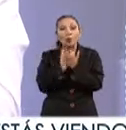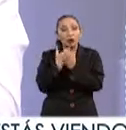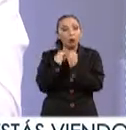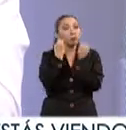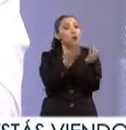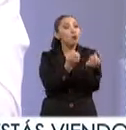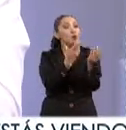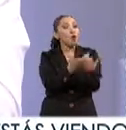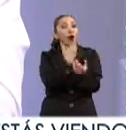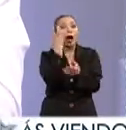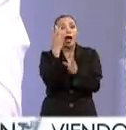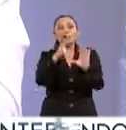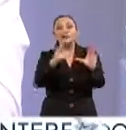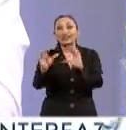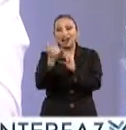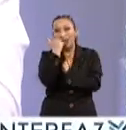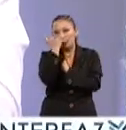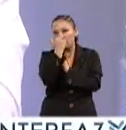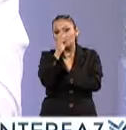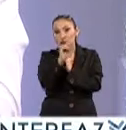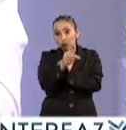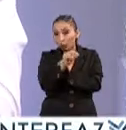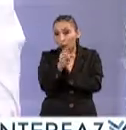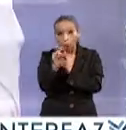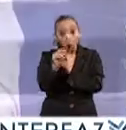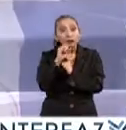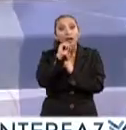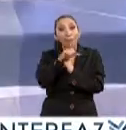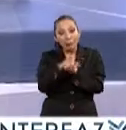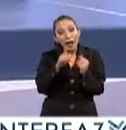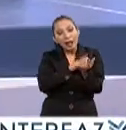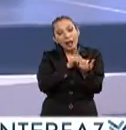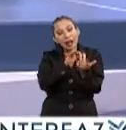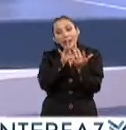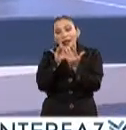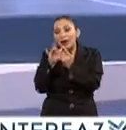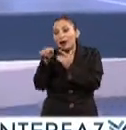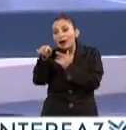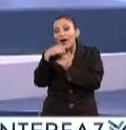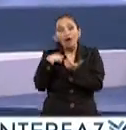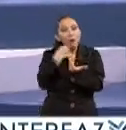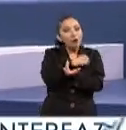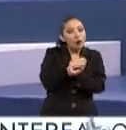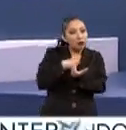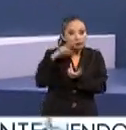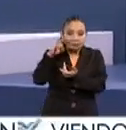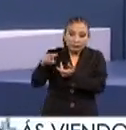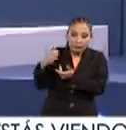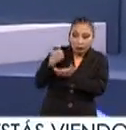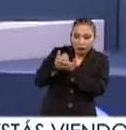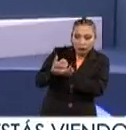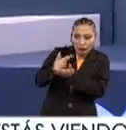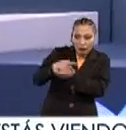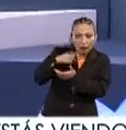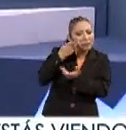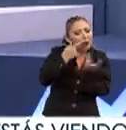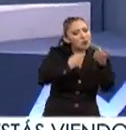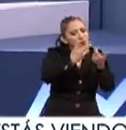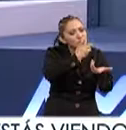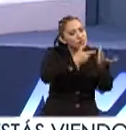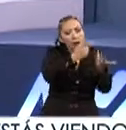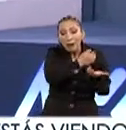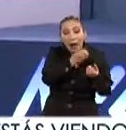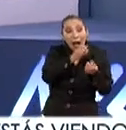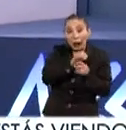conocimiento, sino, precisamente, interactuantes de ese compromiso social para que ese beneficio,